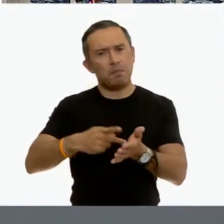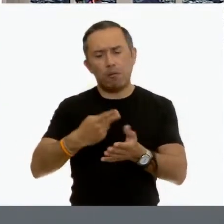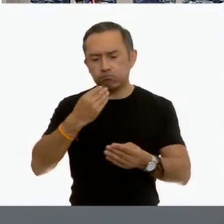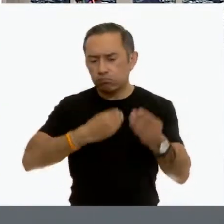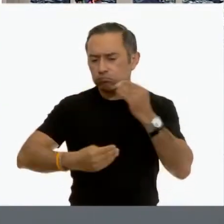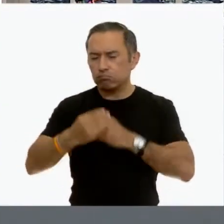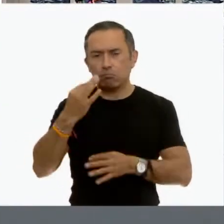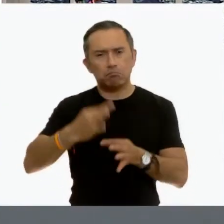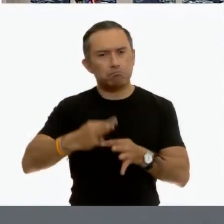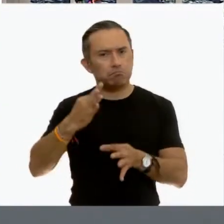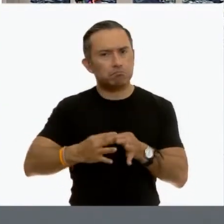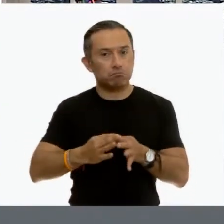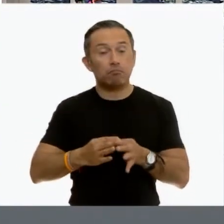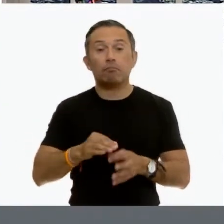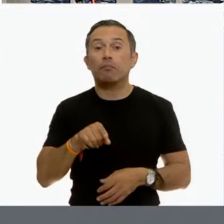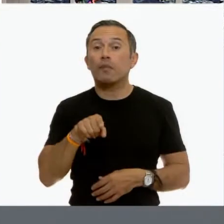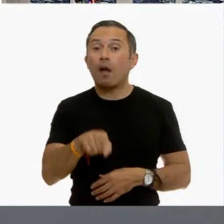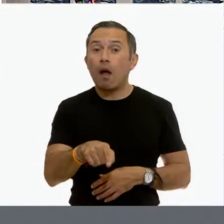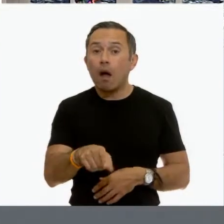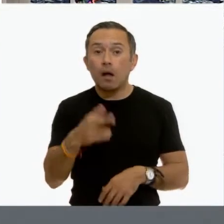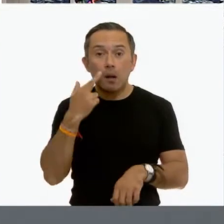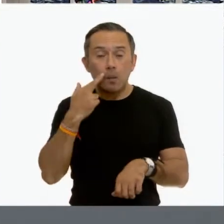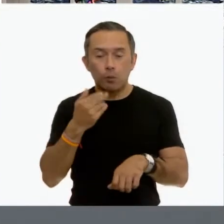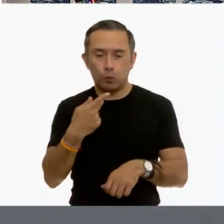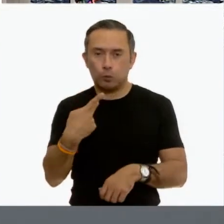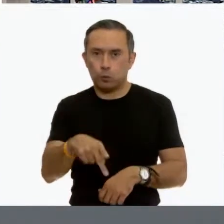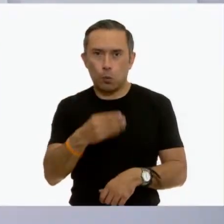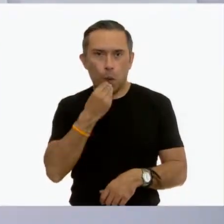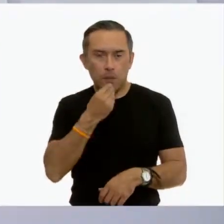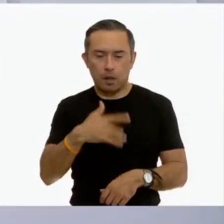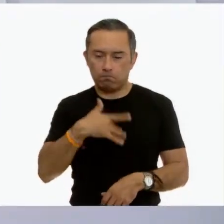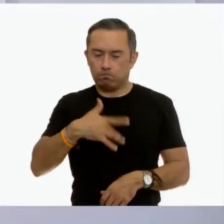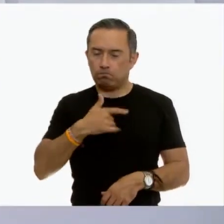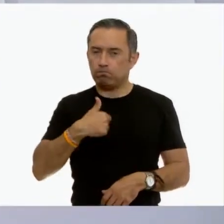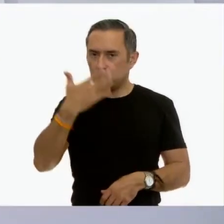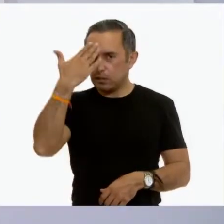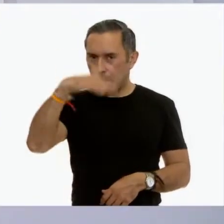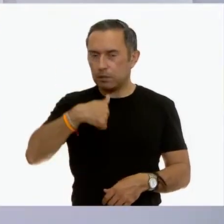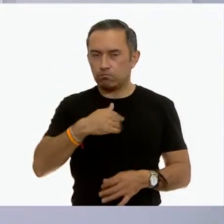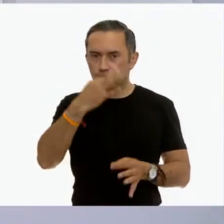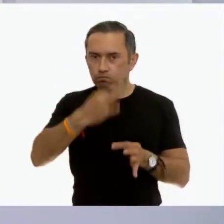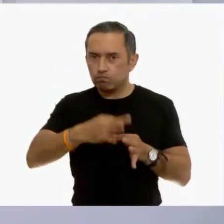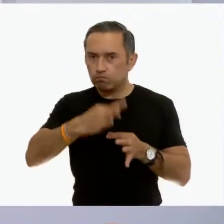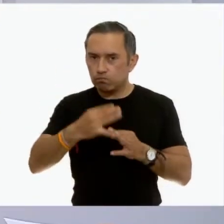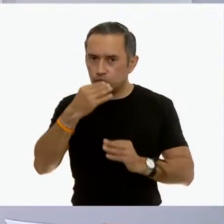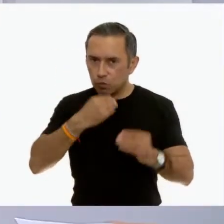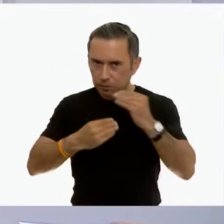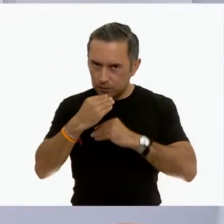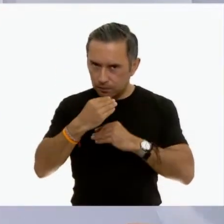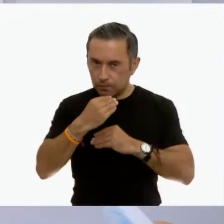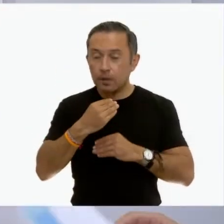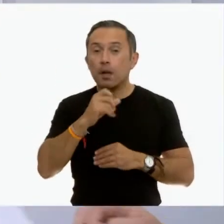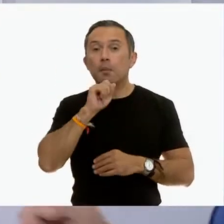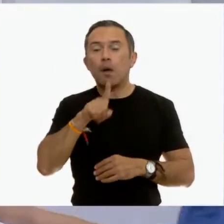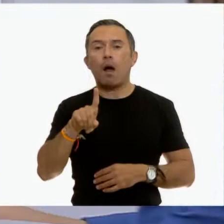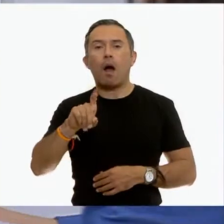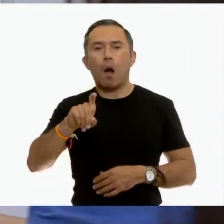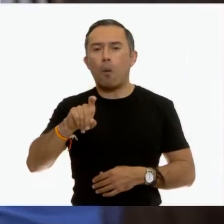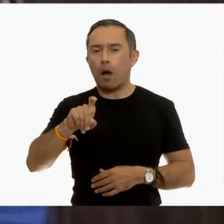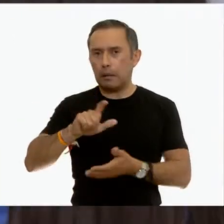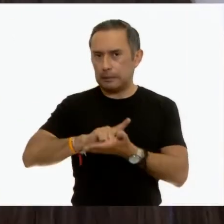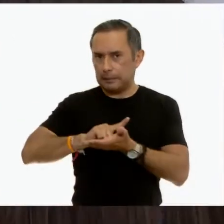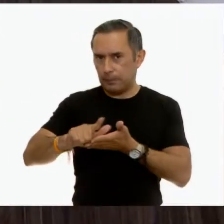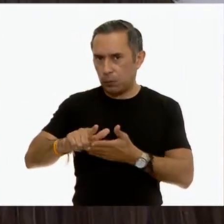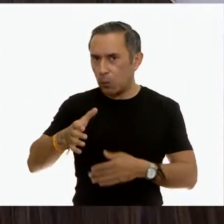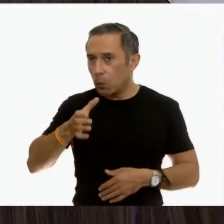el responsable del consumo de sus alimentos. Así mismo, consume agua potable y aunque